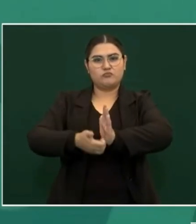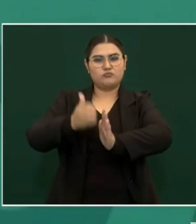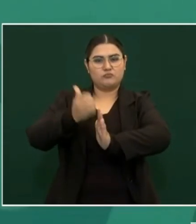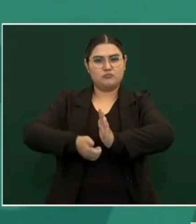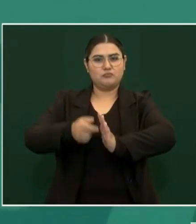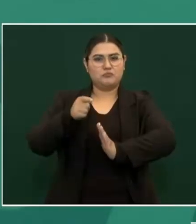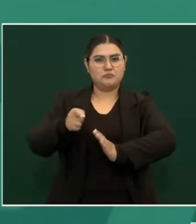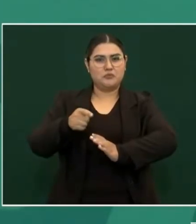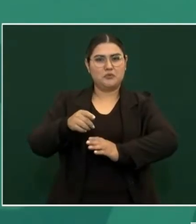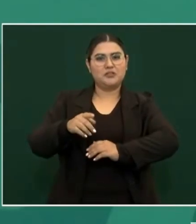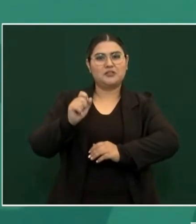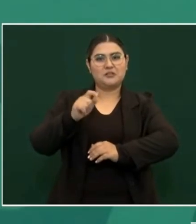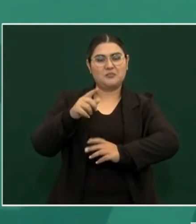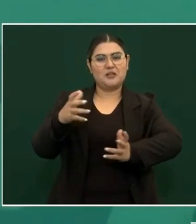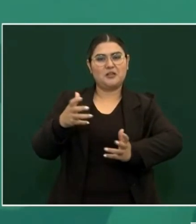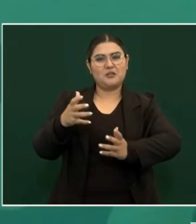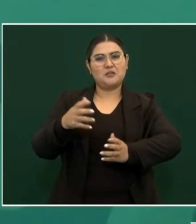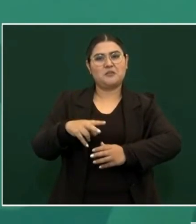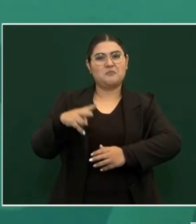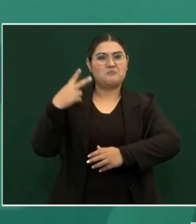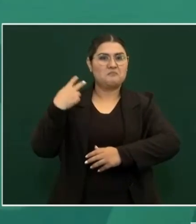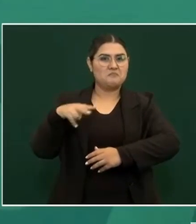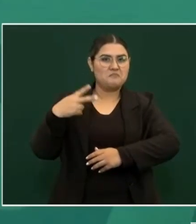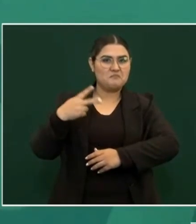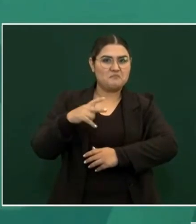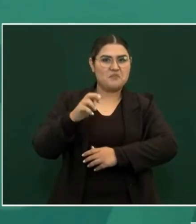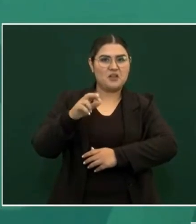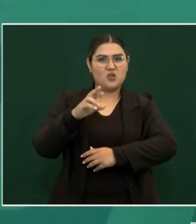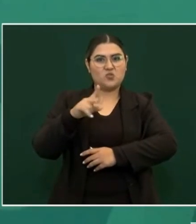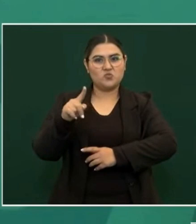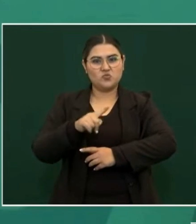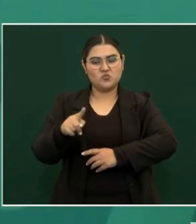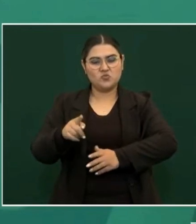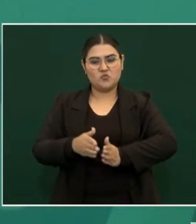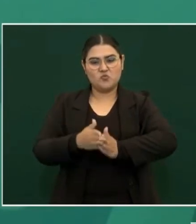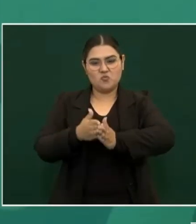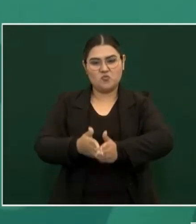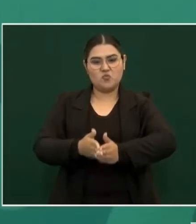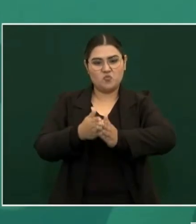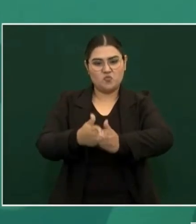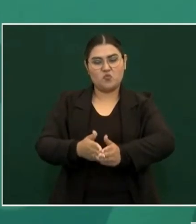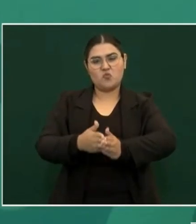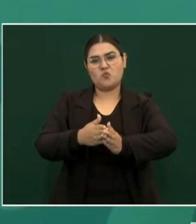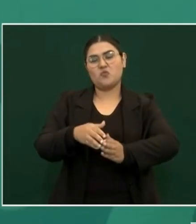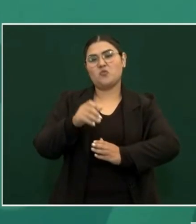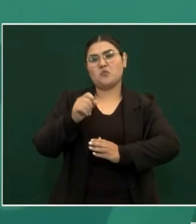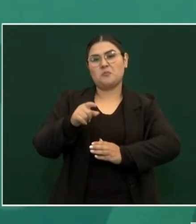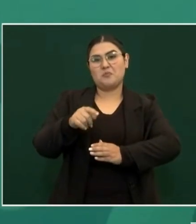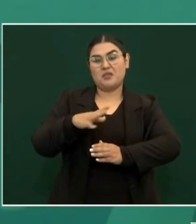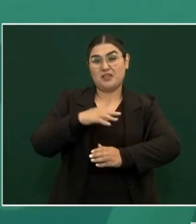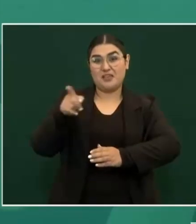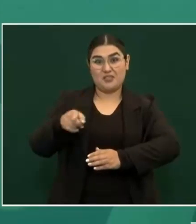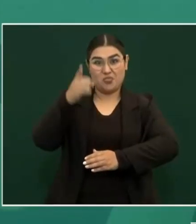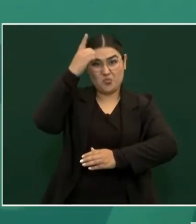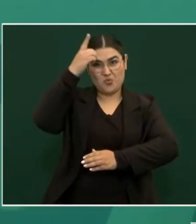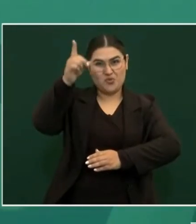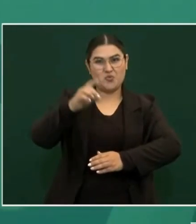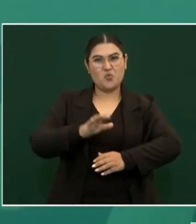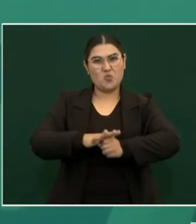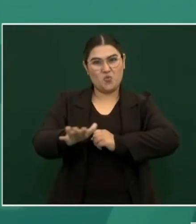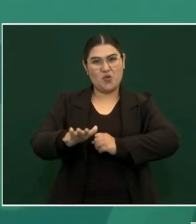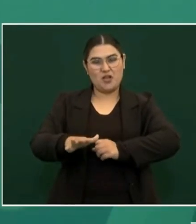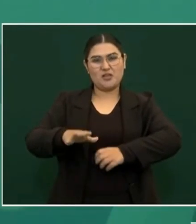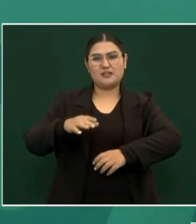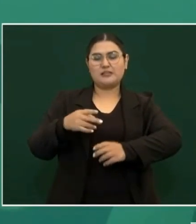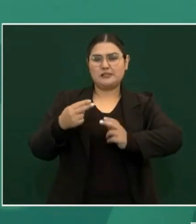el puerto de Veracruz el puerto de Coatzacoalcos era el dueño de la compañía petrolera El